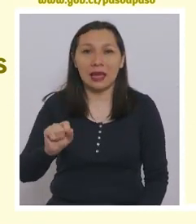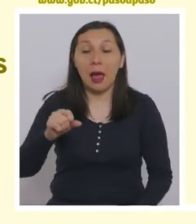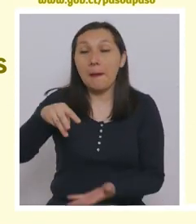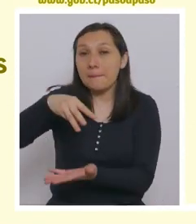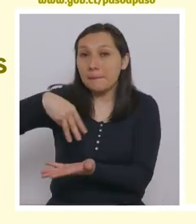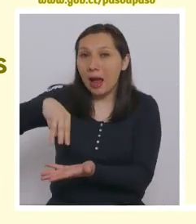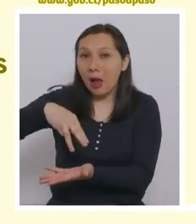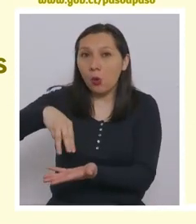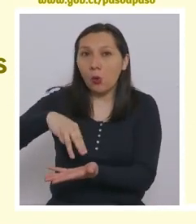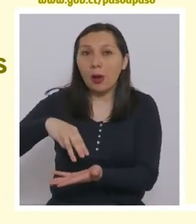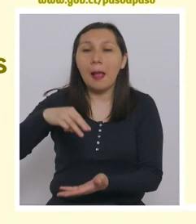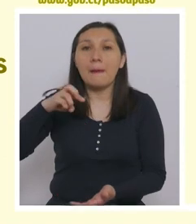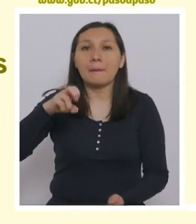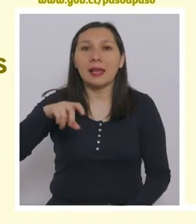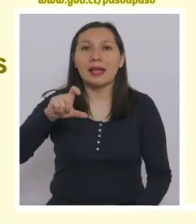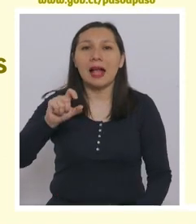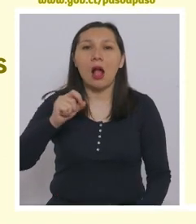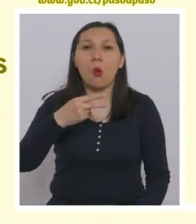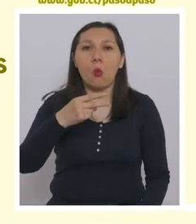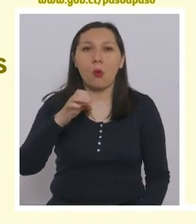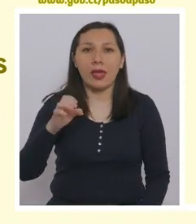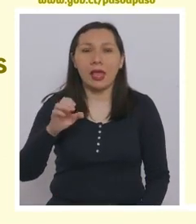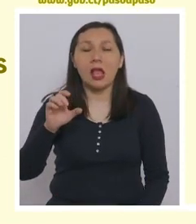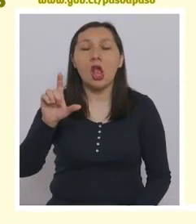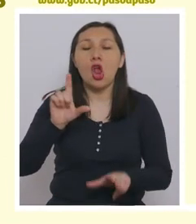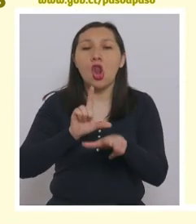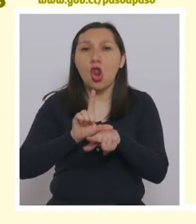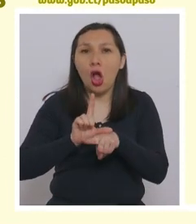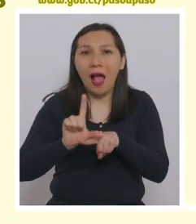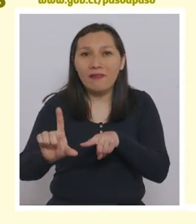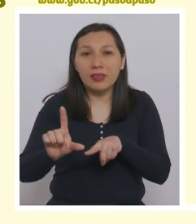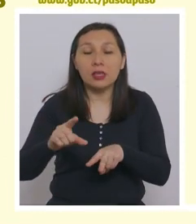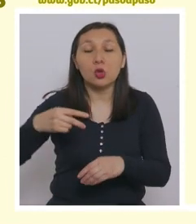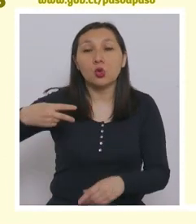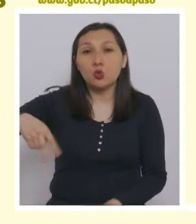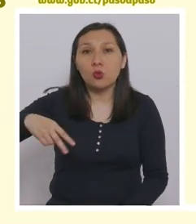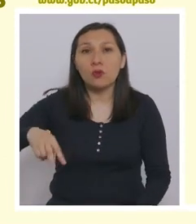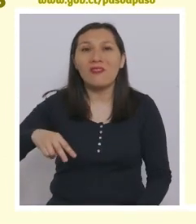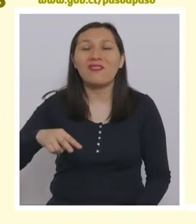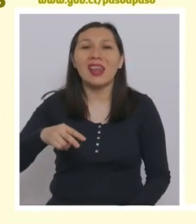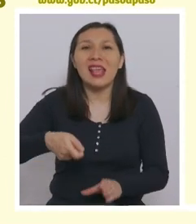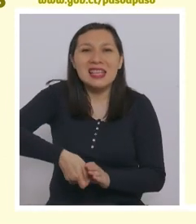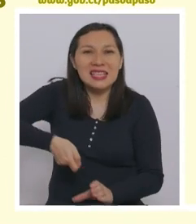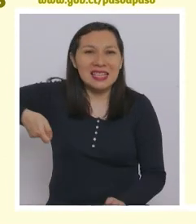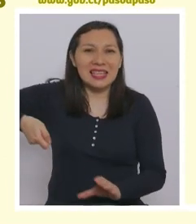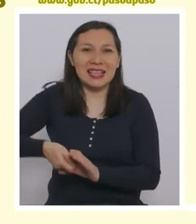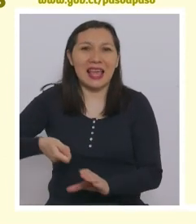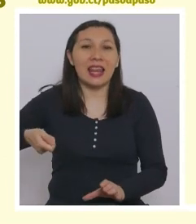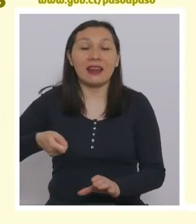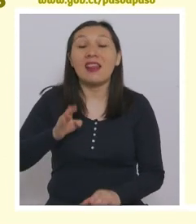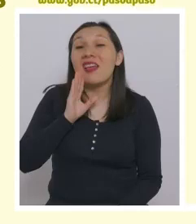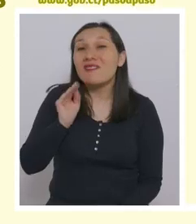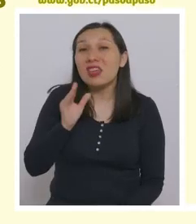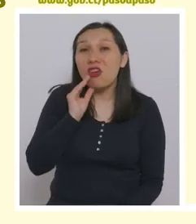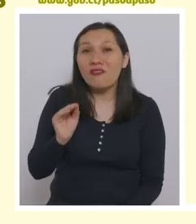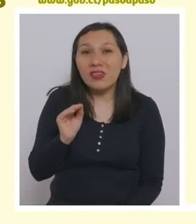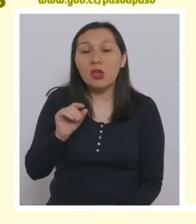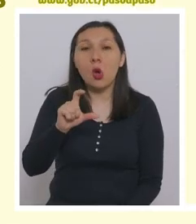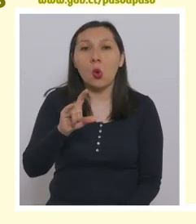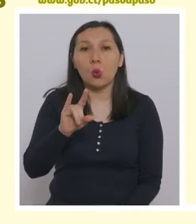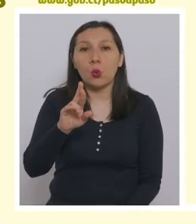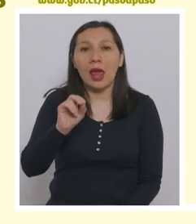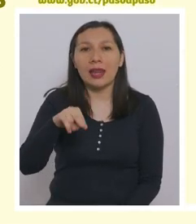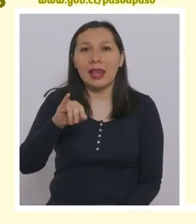Maule, Pencaue y Longaví. Región de Ñuble, Ñiquén. En la región de Bio Bio, Curanilagüe.